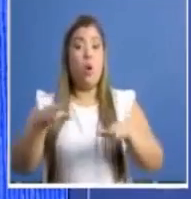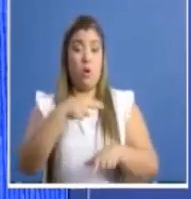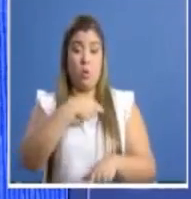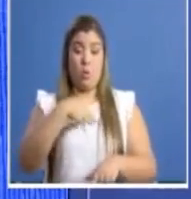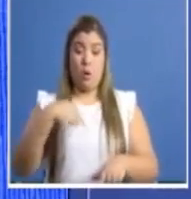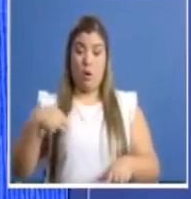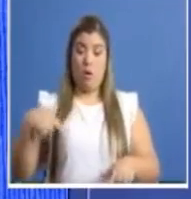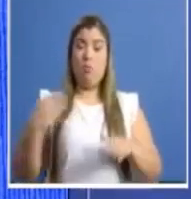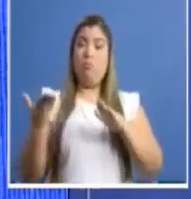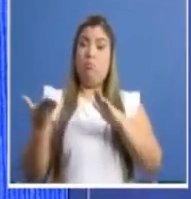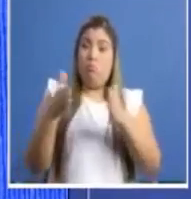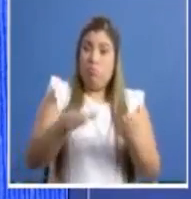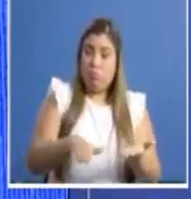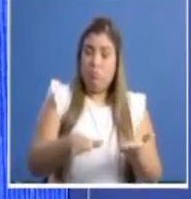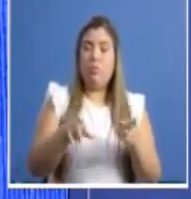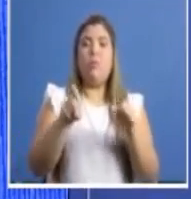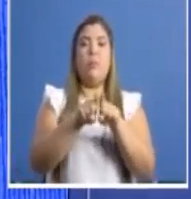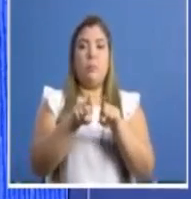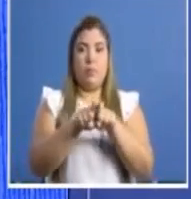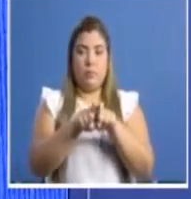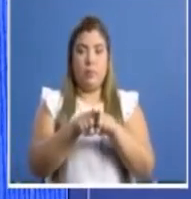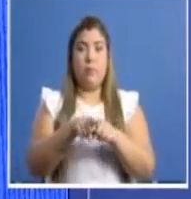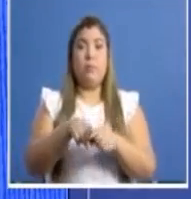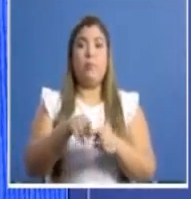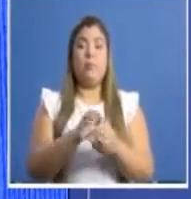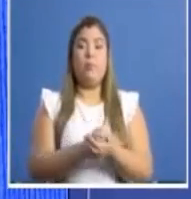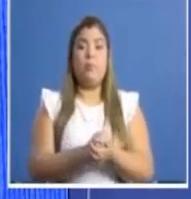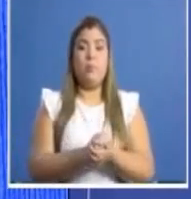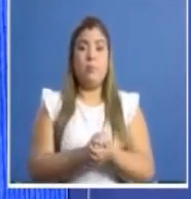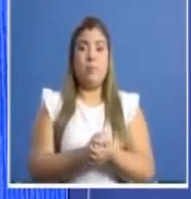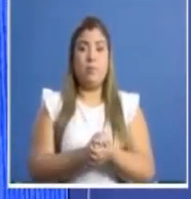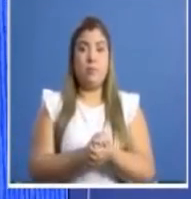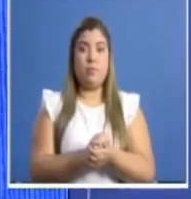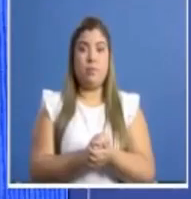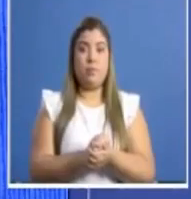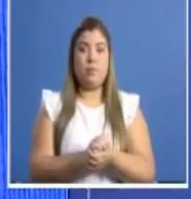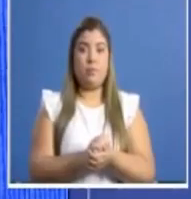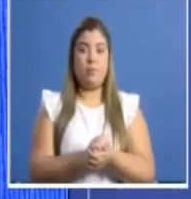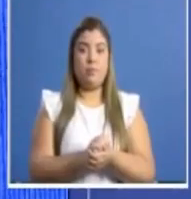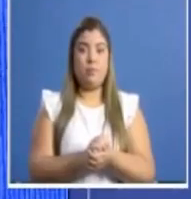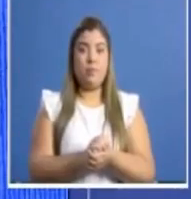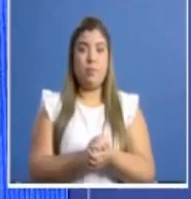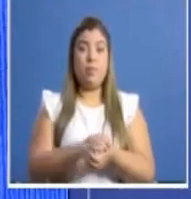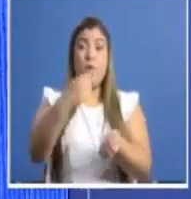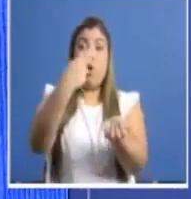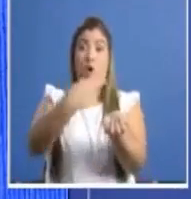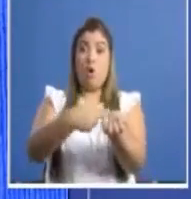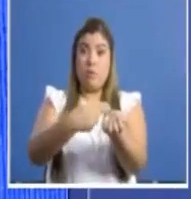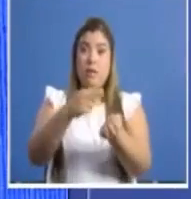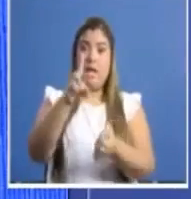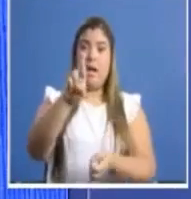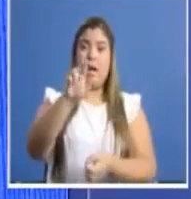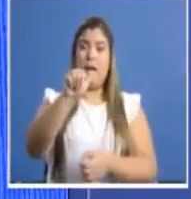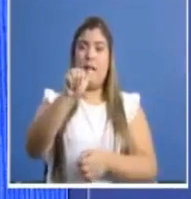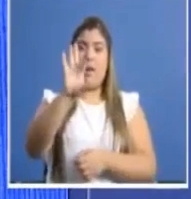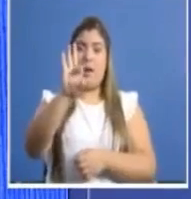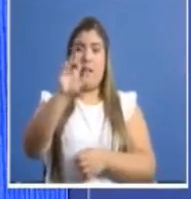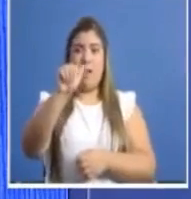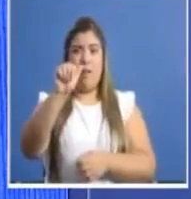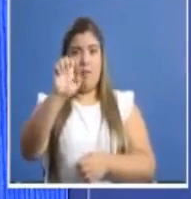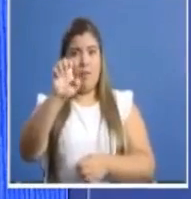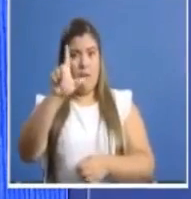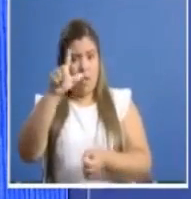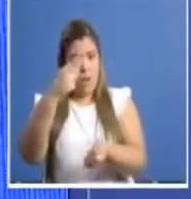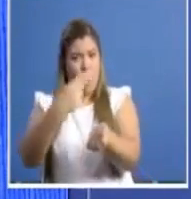edad. Y en el hospital Rafael Hernández, que tenía pues situación también